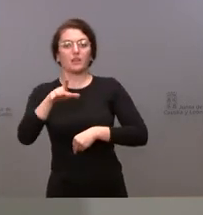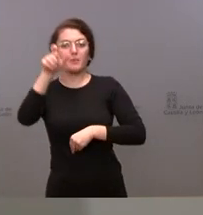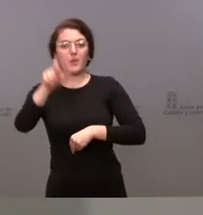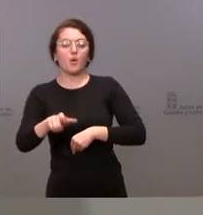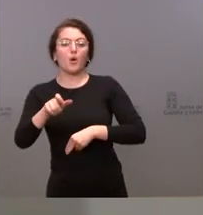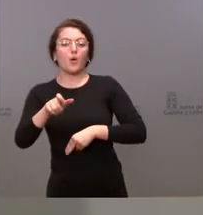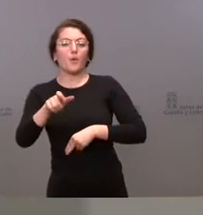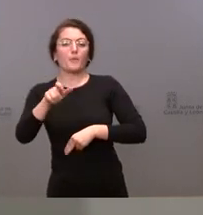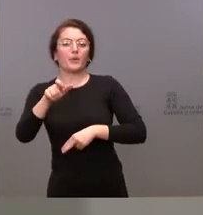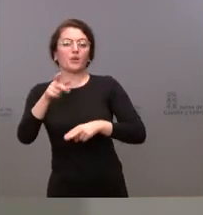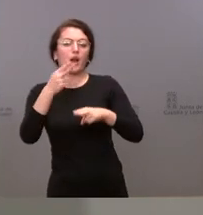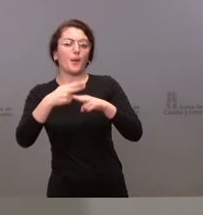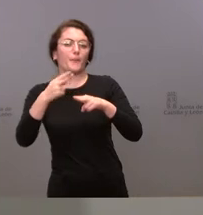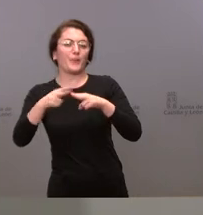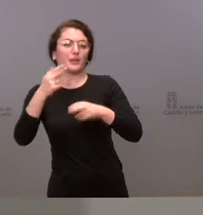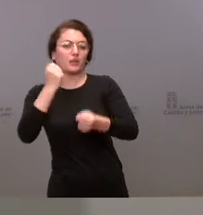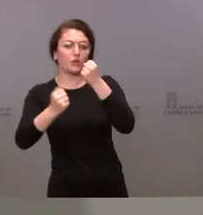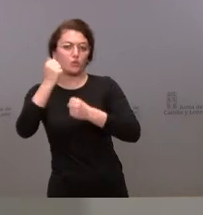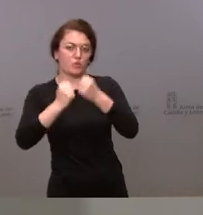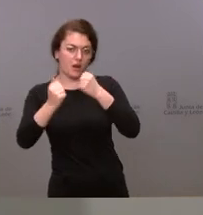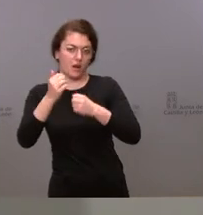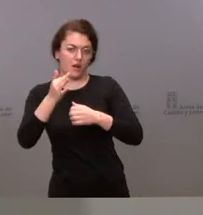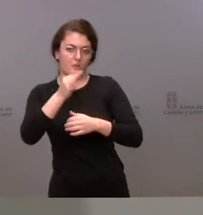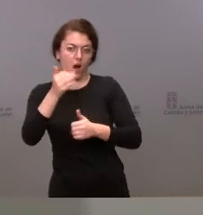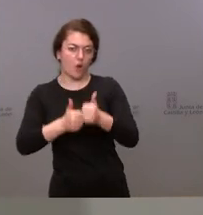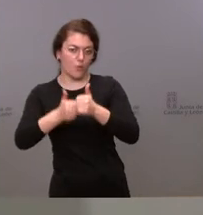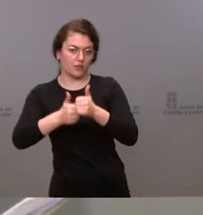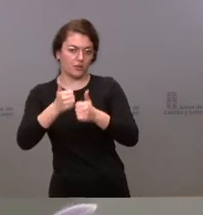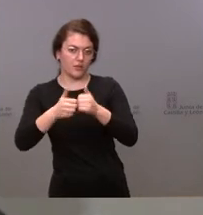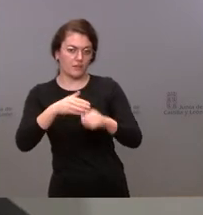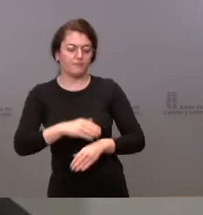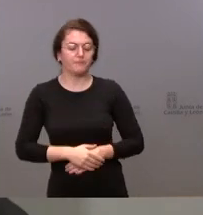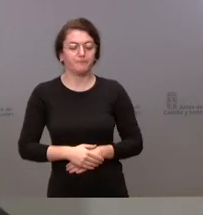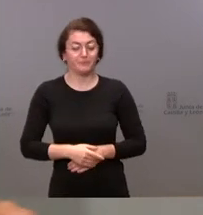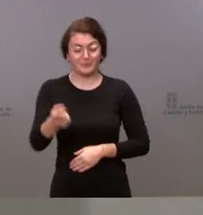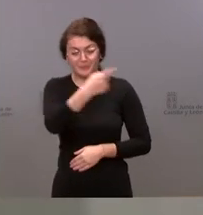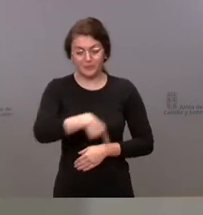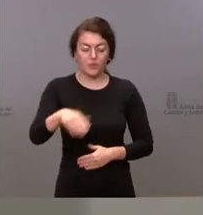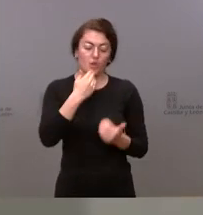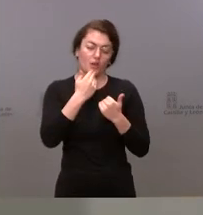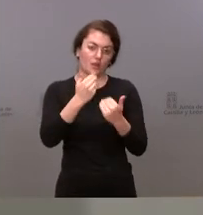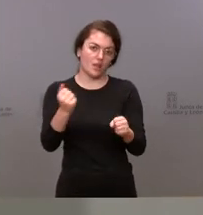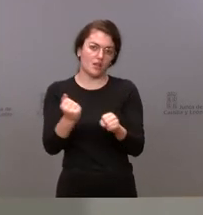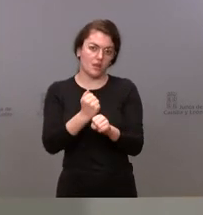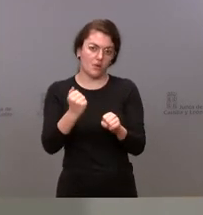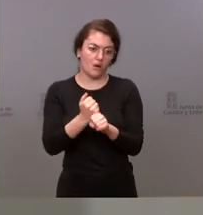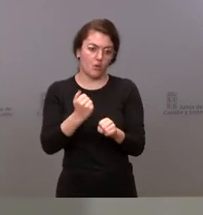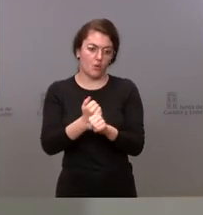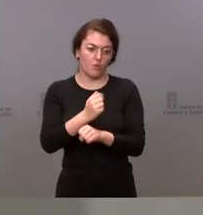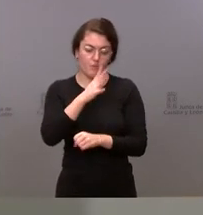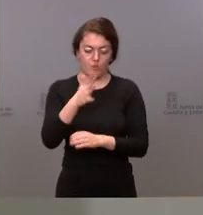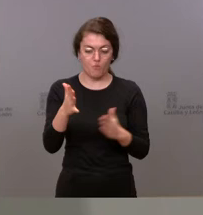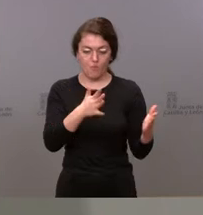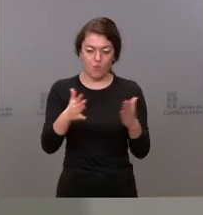Competitividad. A todos ellos les agradecemos su trabajo en unos momentos especialmente